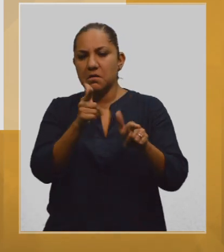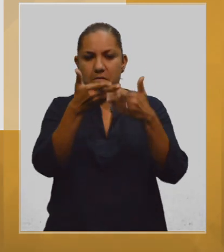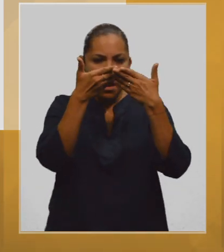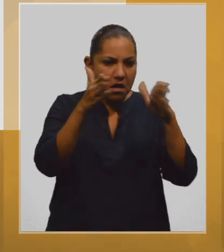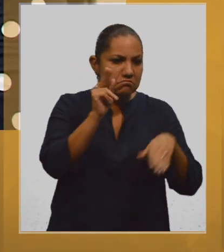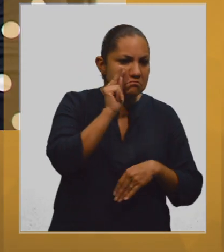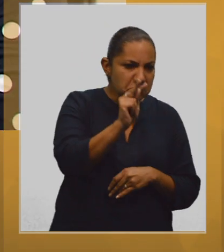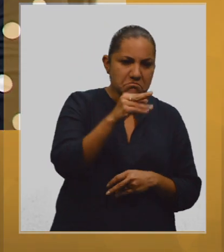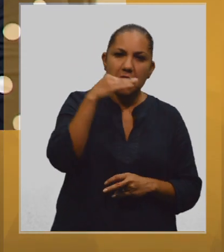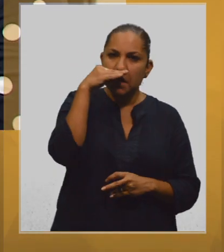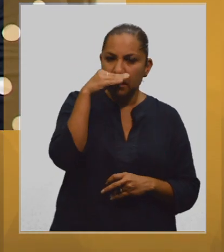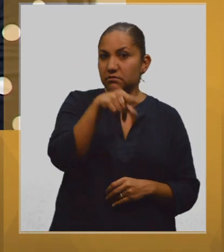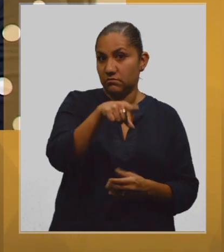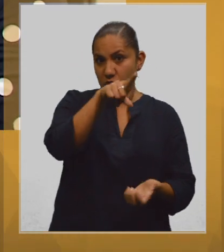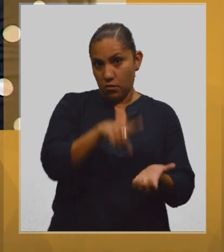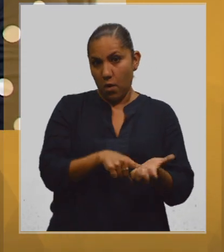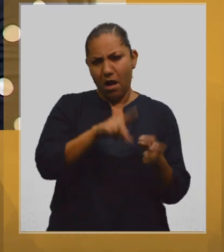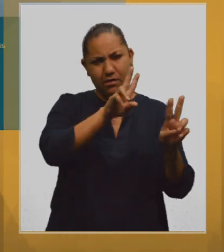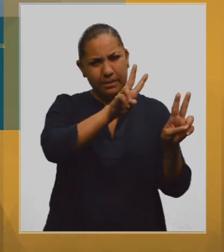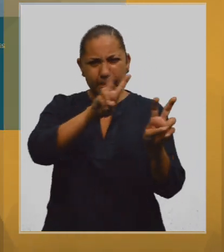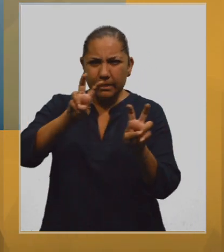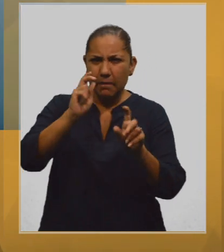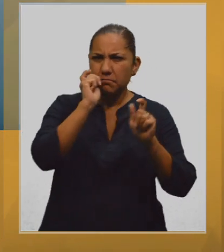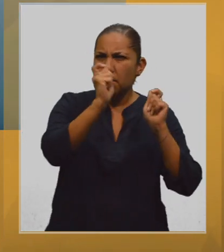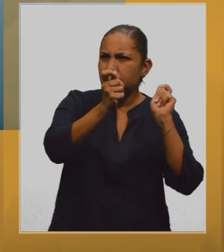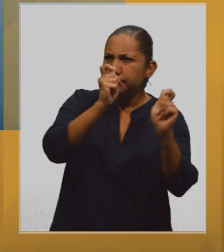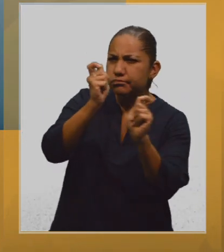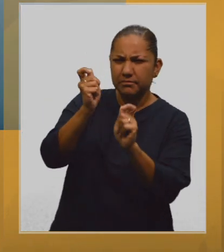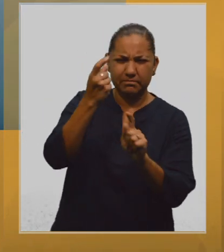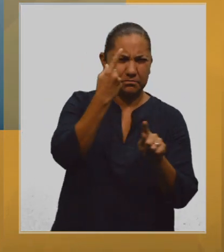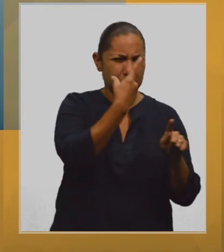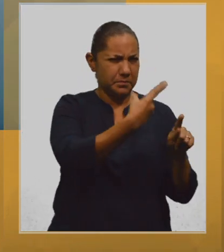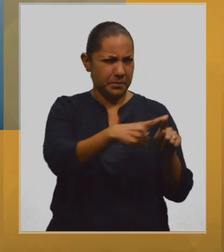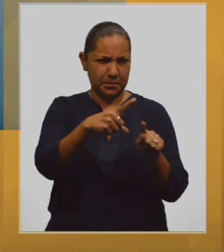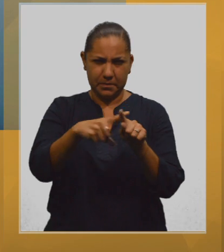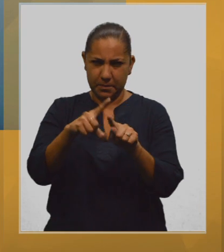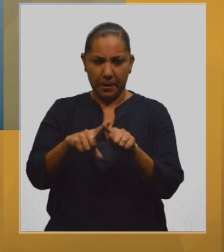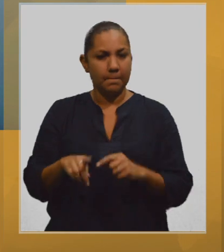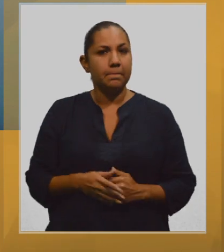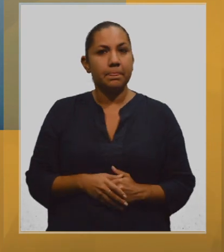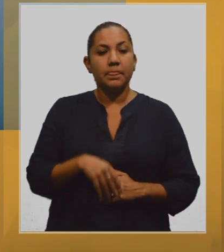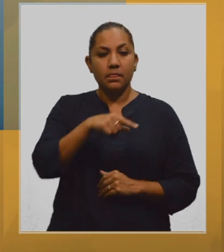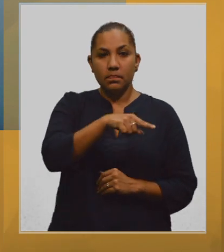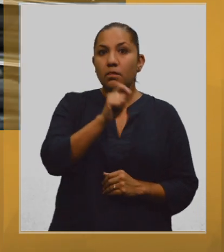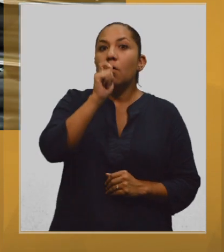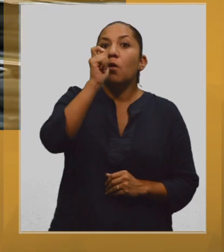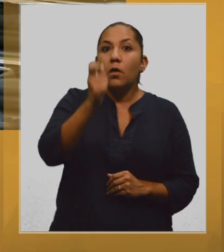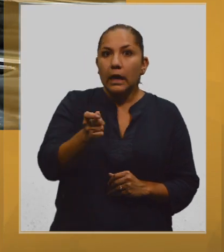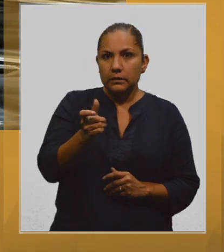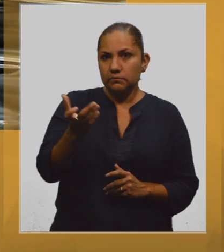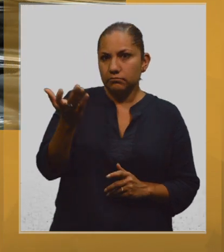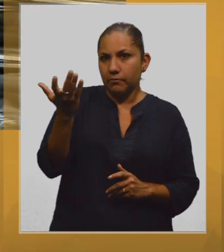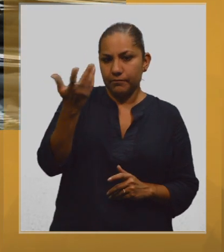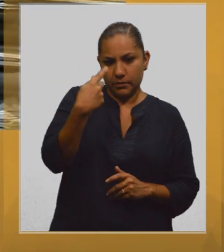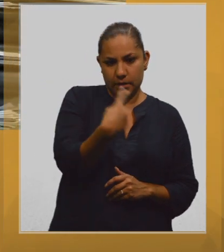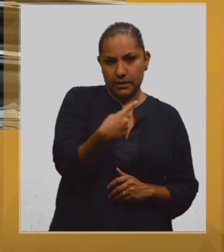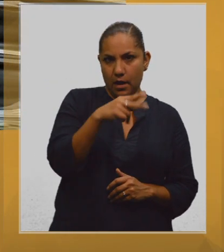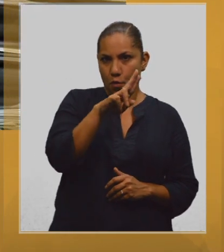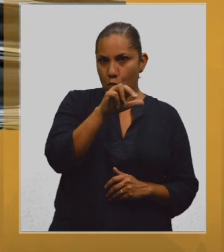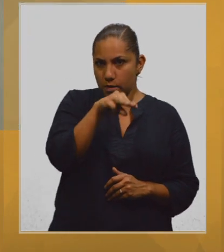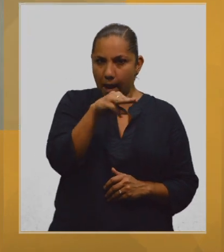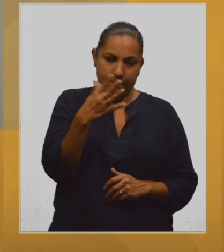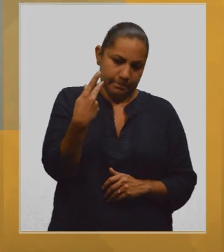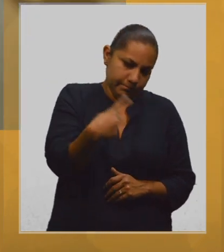científico. Estamos hablando que es la memoria histórica y documental de una institución, de una